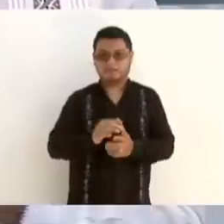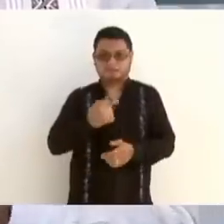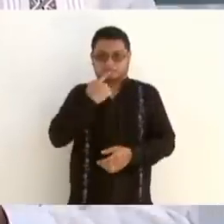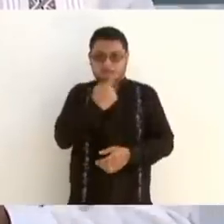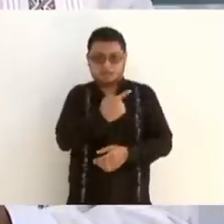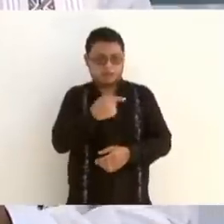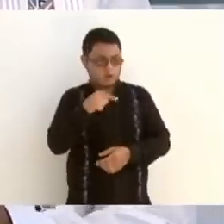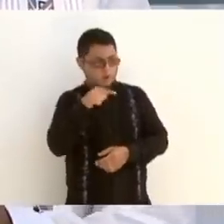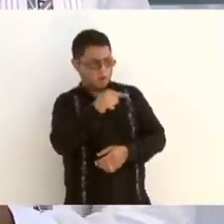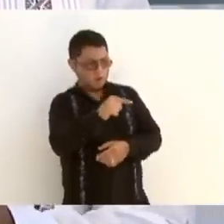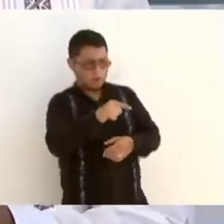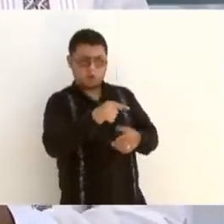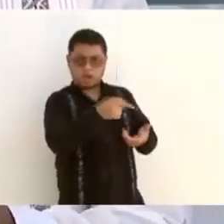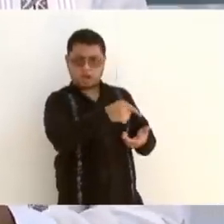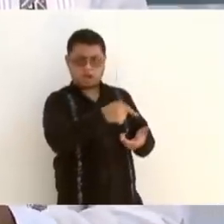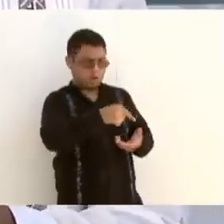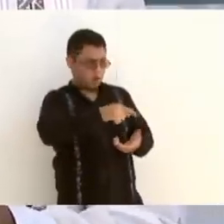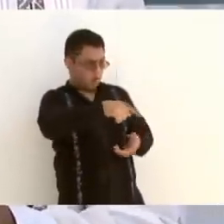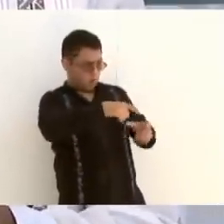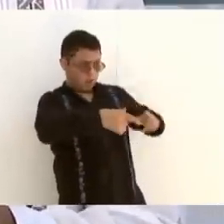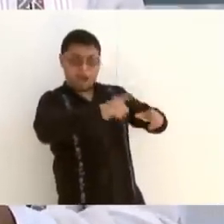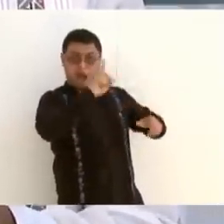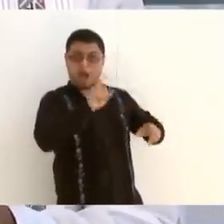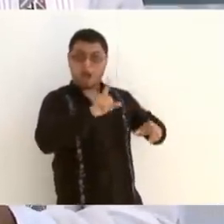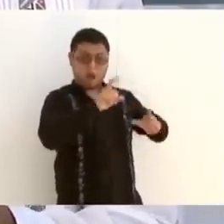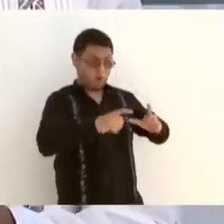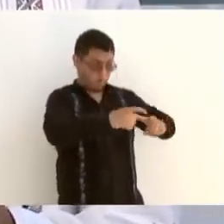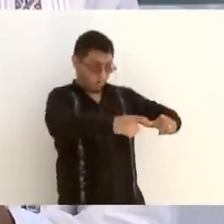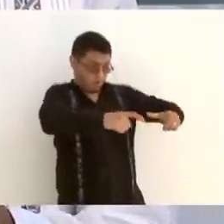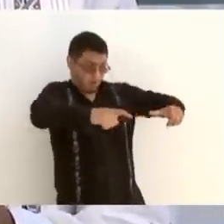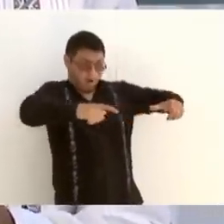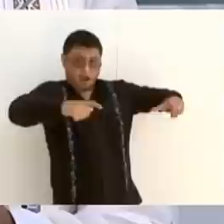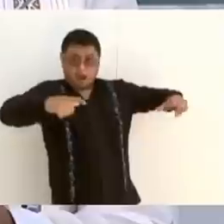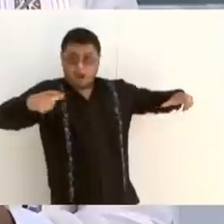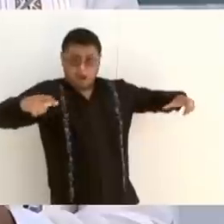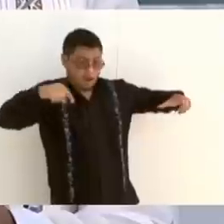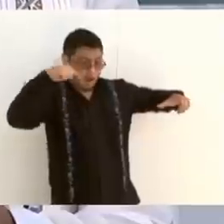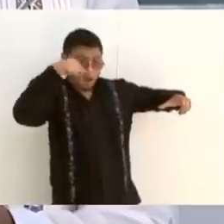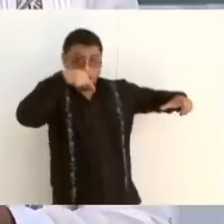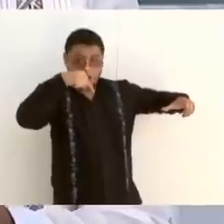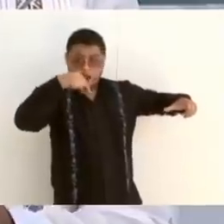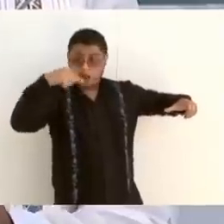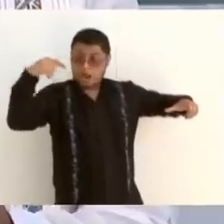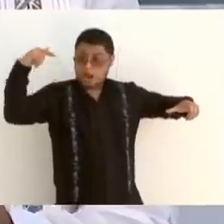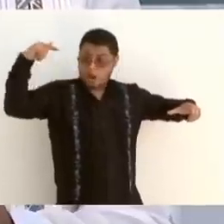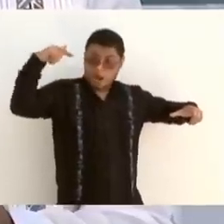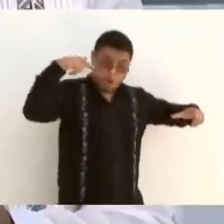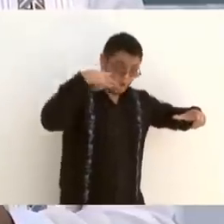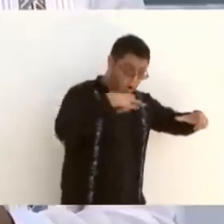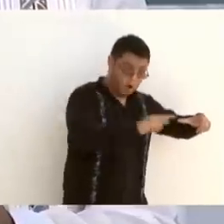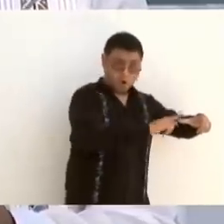aeropuerto en un lago, en la zona más baja del Valle de México,